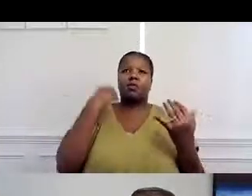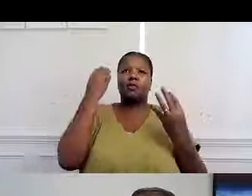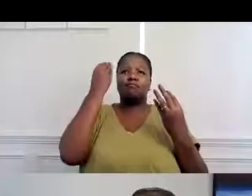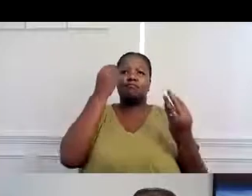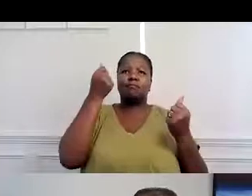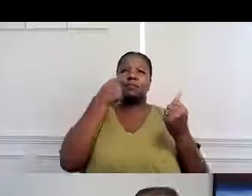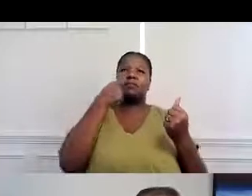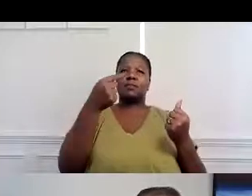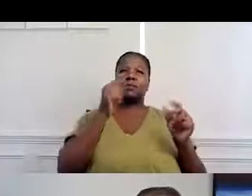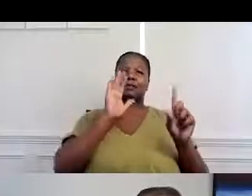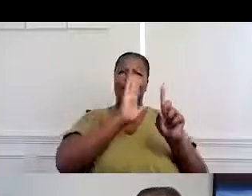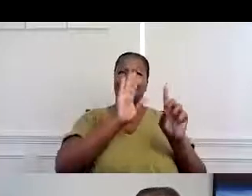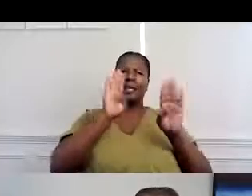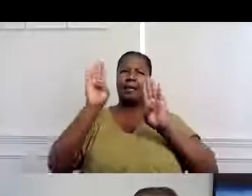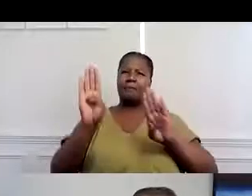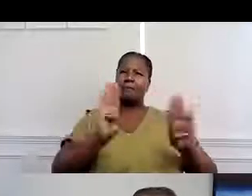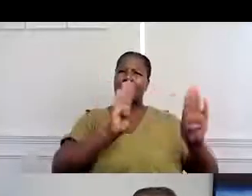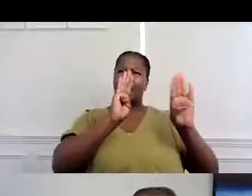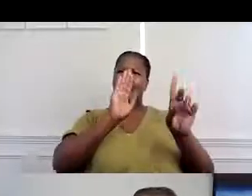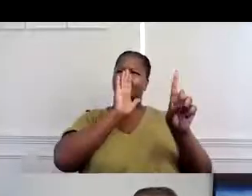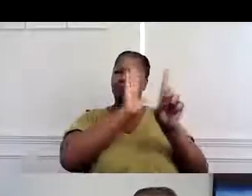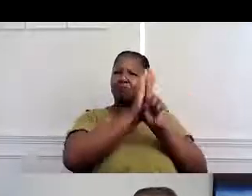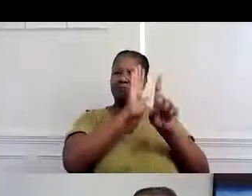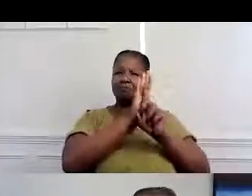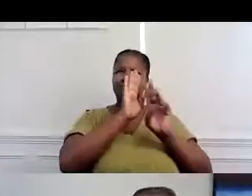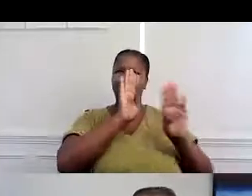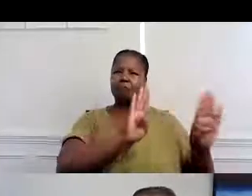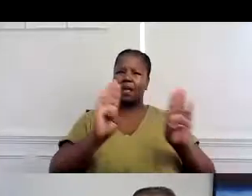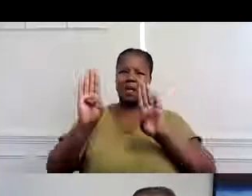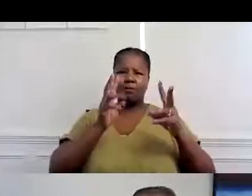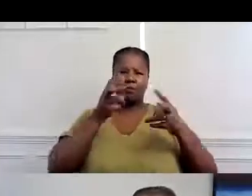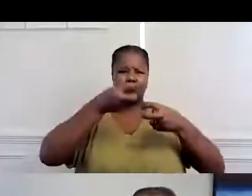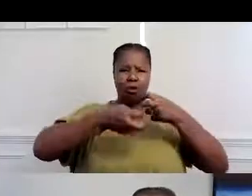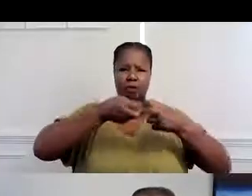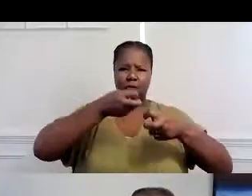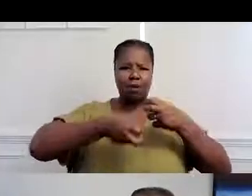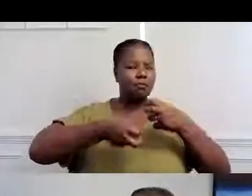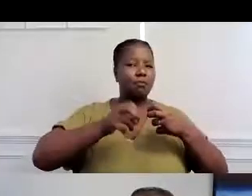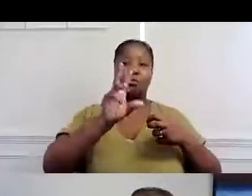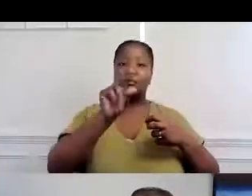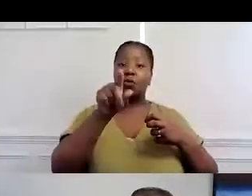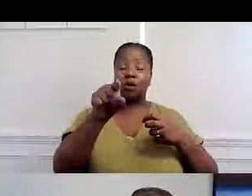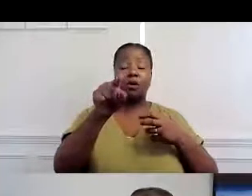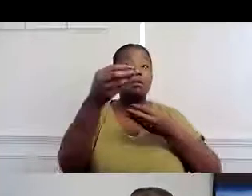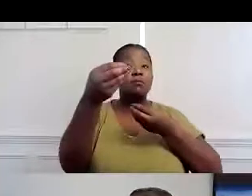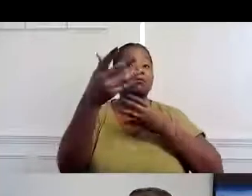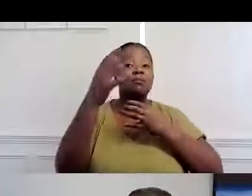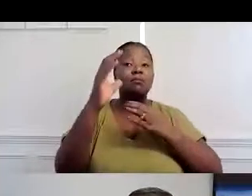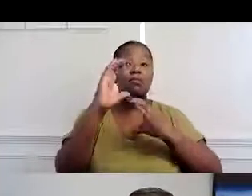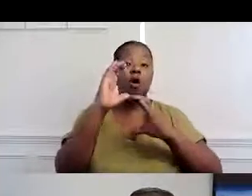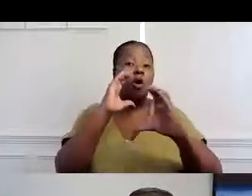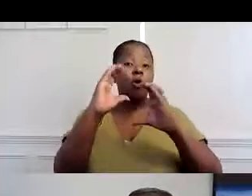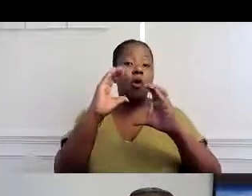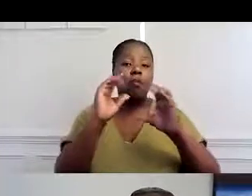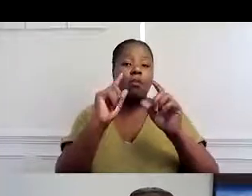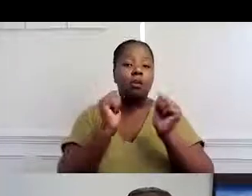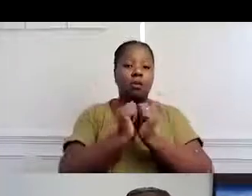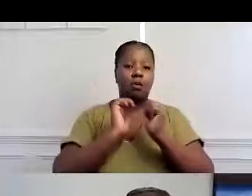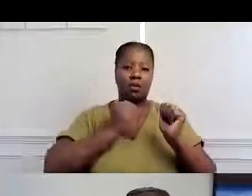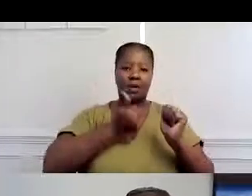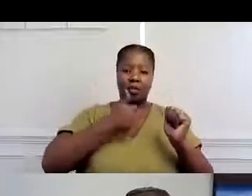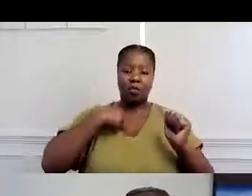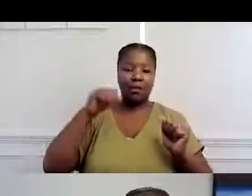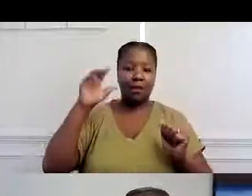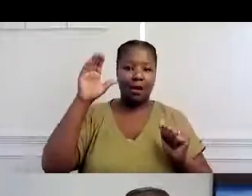Cosas así. Y nosotros lo estábamos clasificando como un comportamiento. Pero de hecho, Megan estaba tratando de comunicarse con